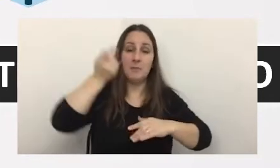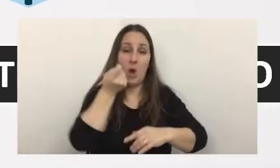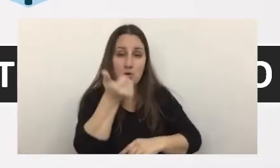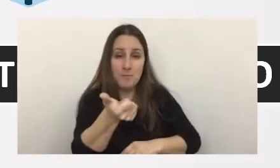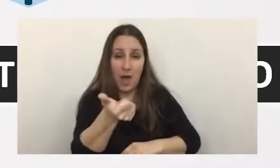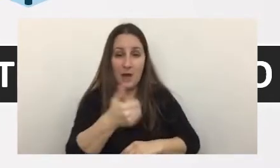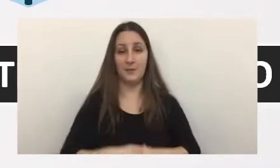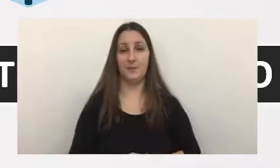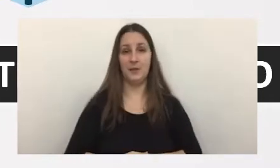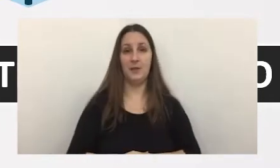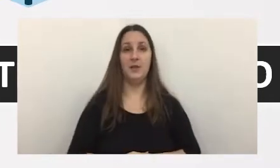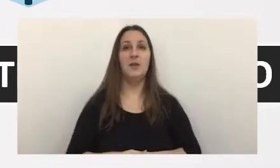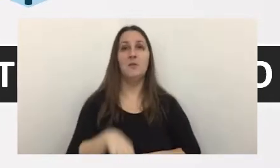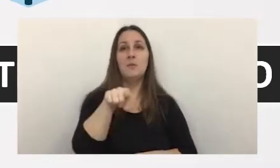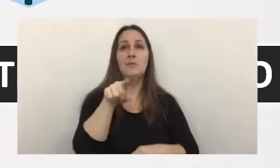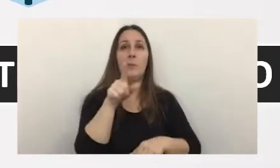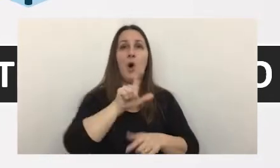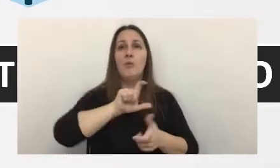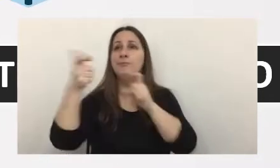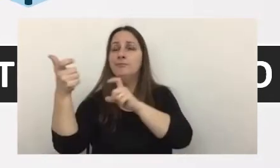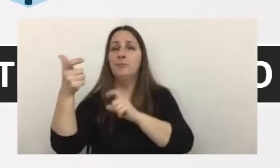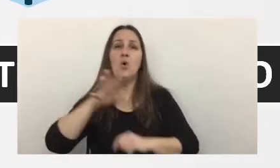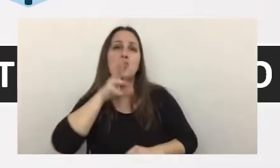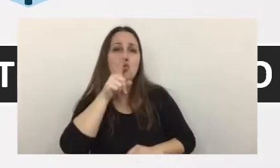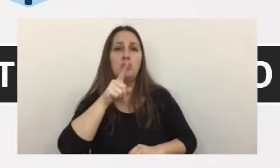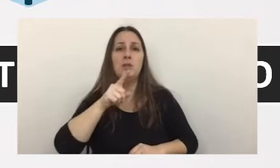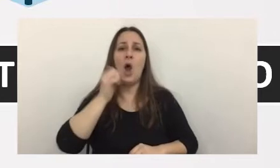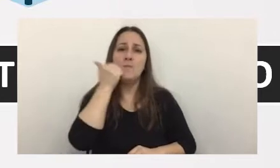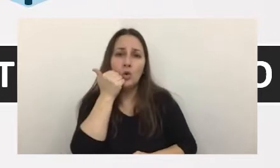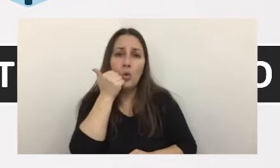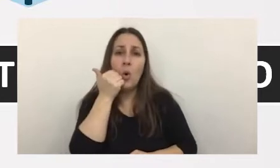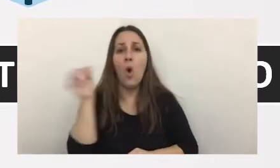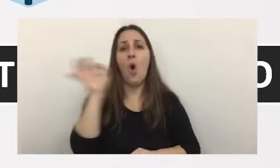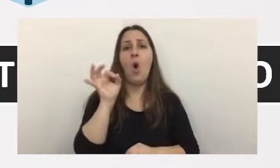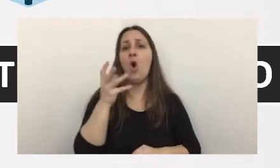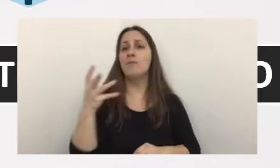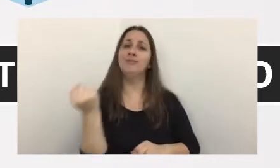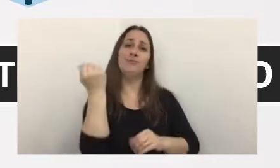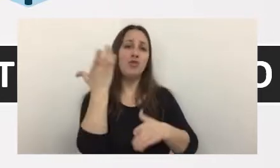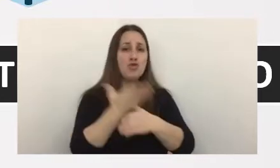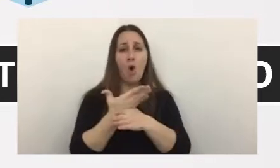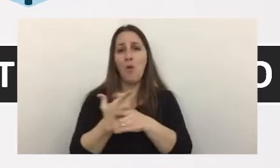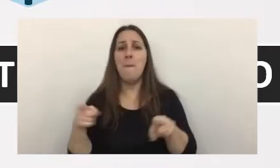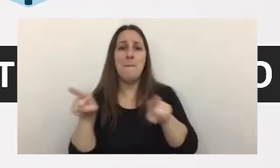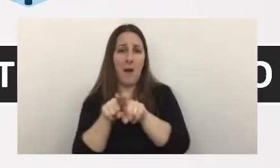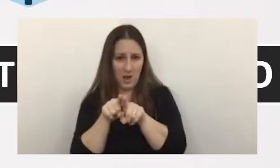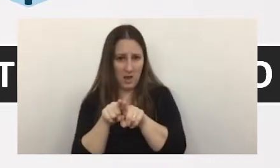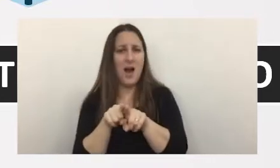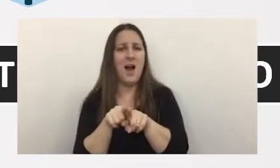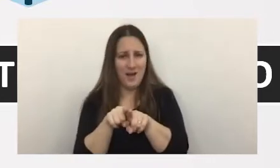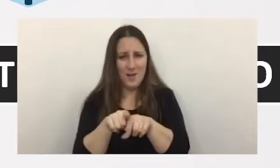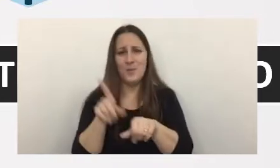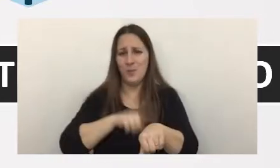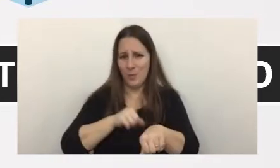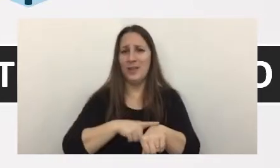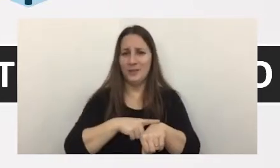un trader de Moscú Rusia o simplemente conseguir pareja como se dio muchísimo y fue parte de